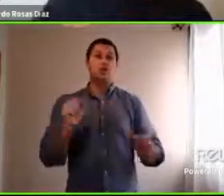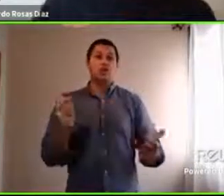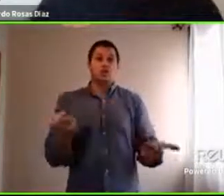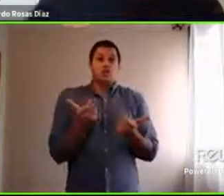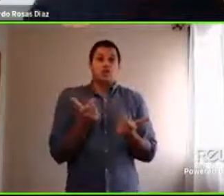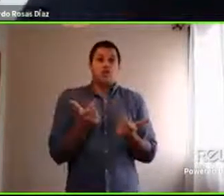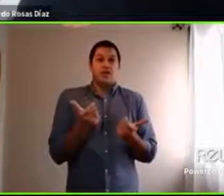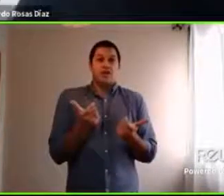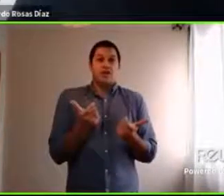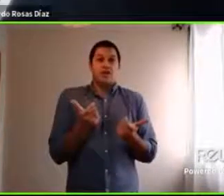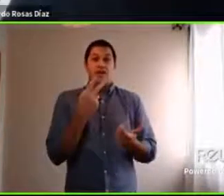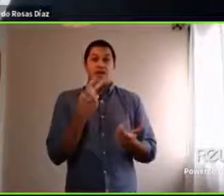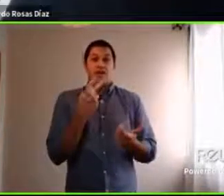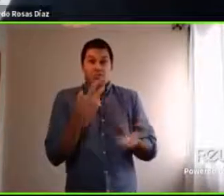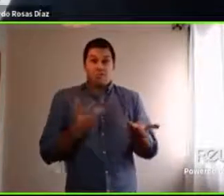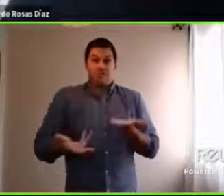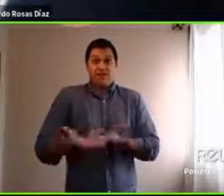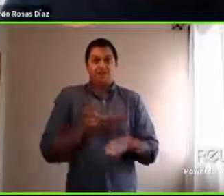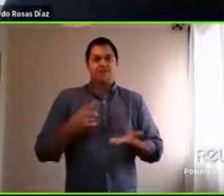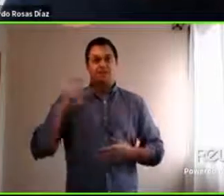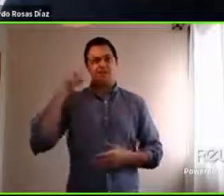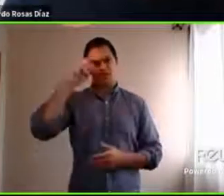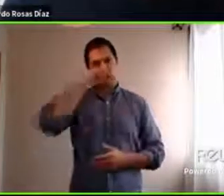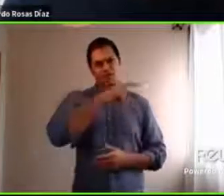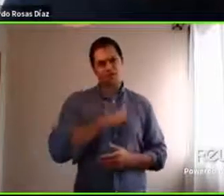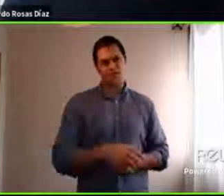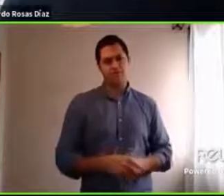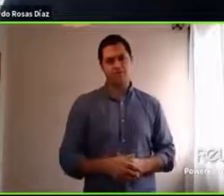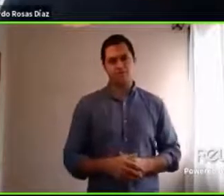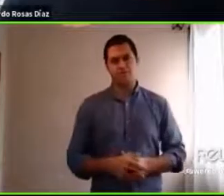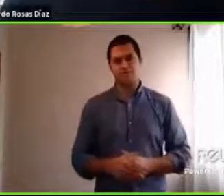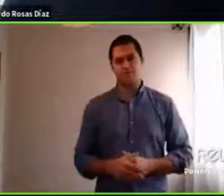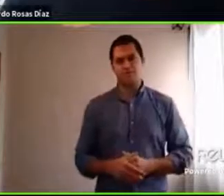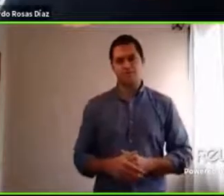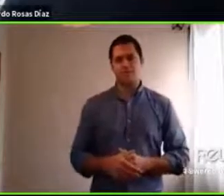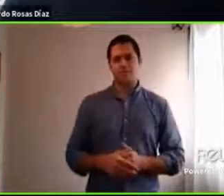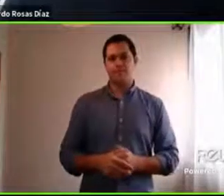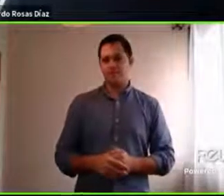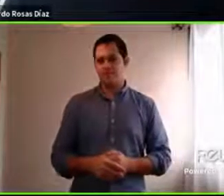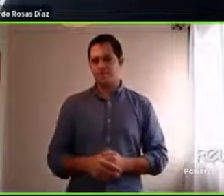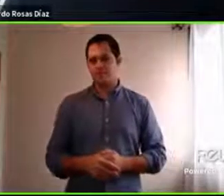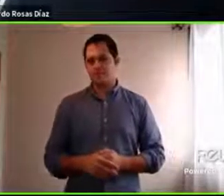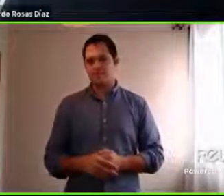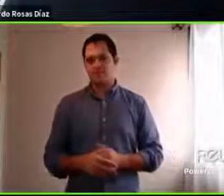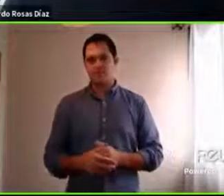Absolutamente. Bien, vamos a seguir con otra pregunta.